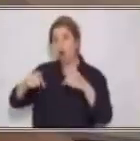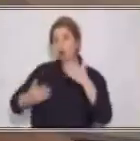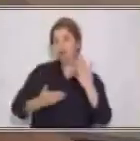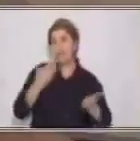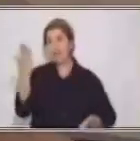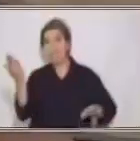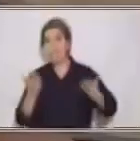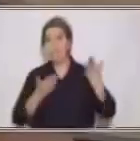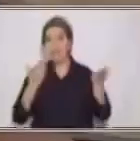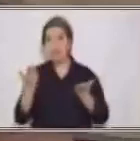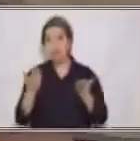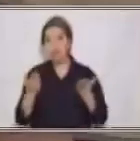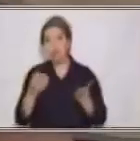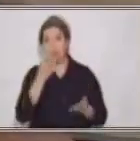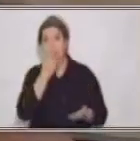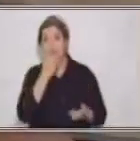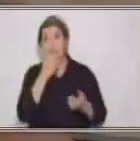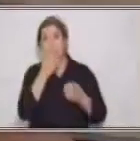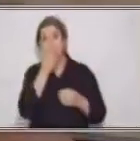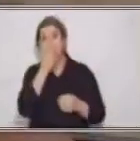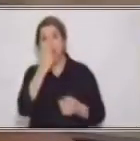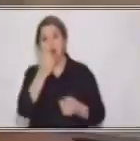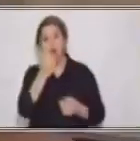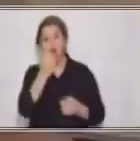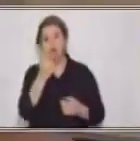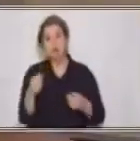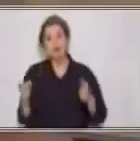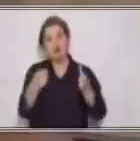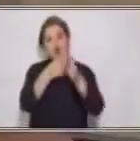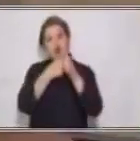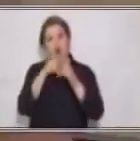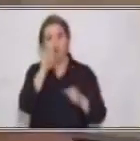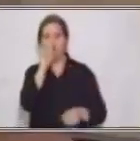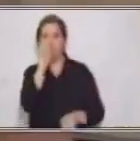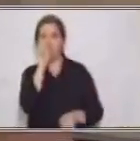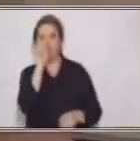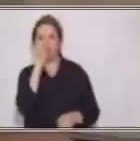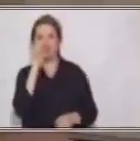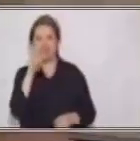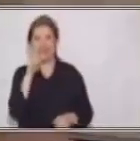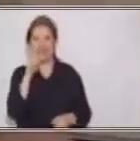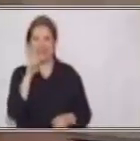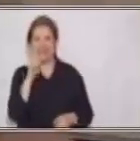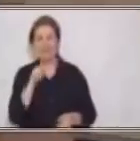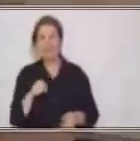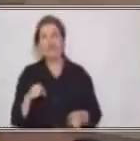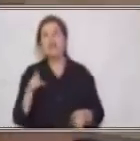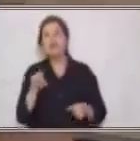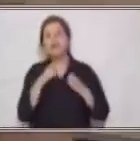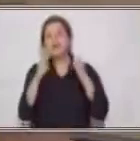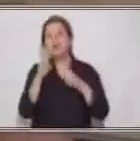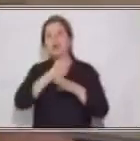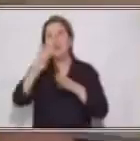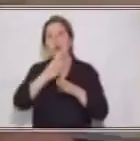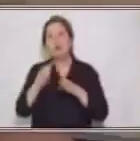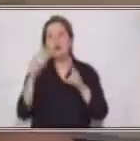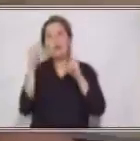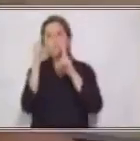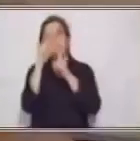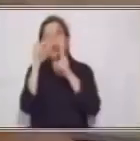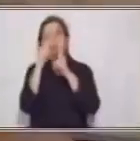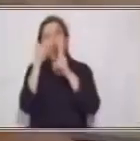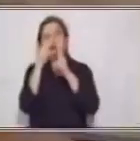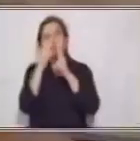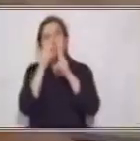me está uniendo la palabra pan y la palabra pollo. No dice pan y pollo o pan de pollo, ¿verdad? Es muy importante